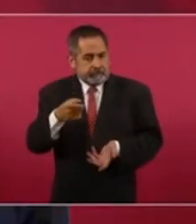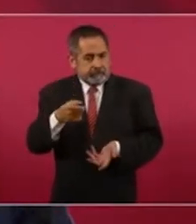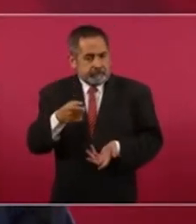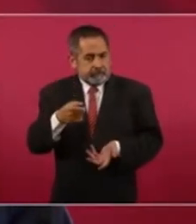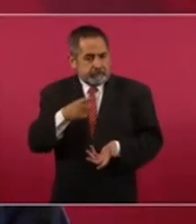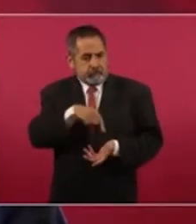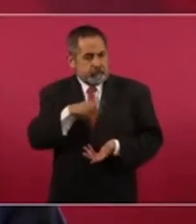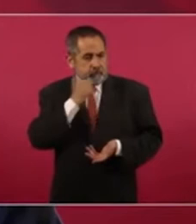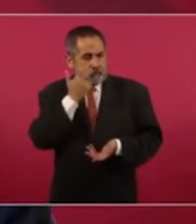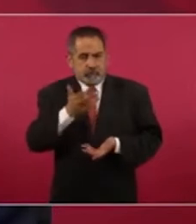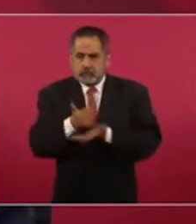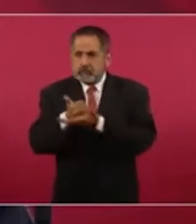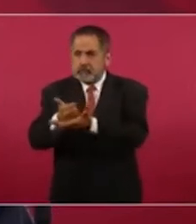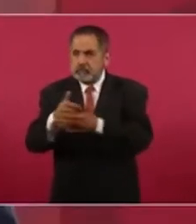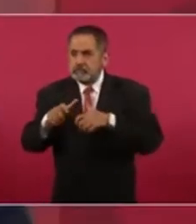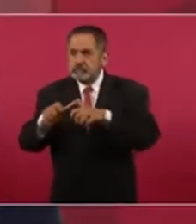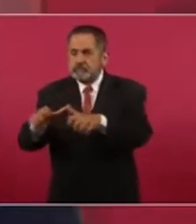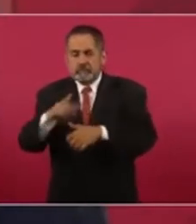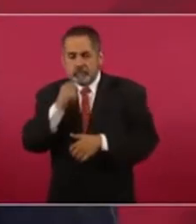si lo que quieren quieren